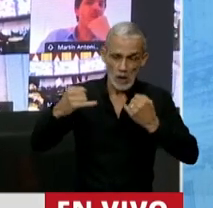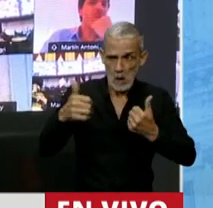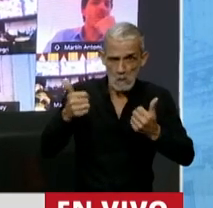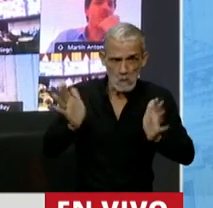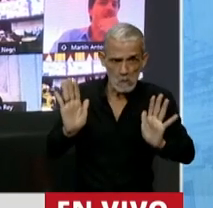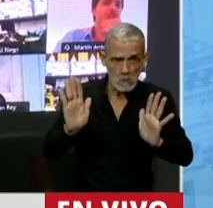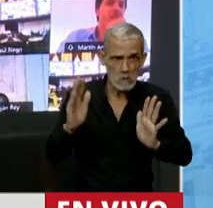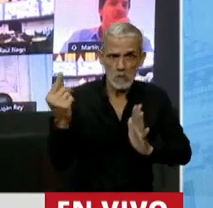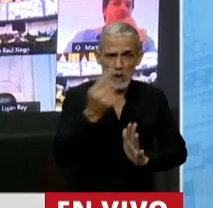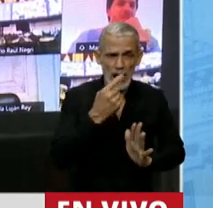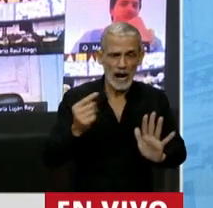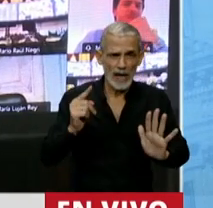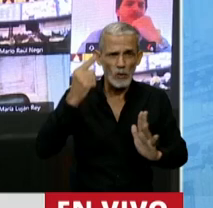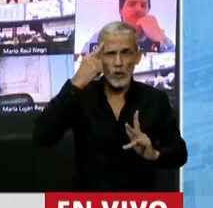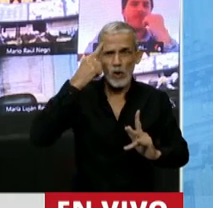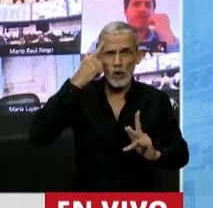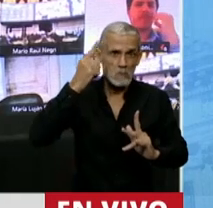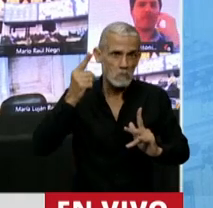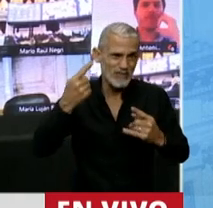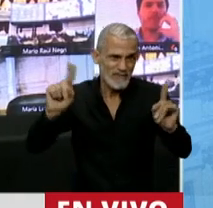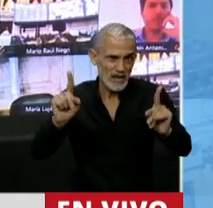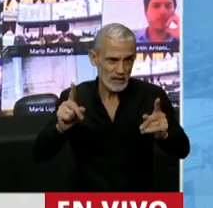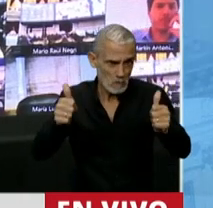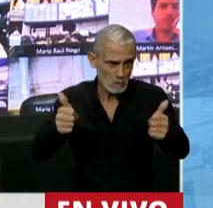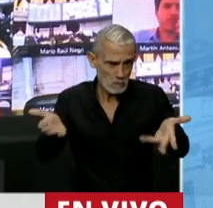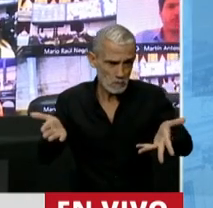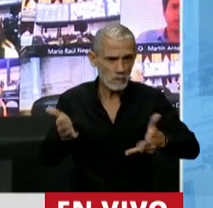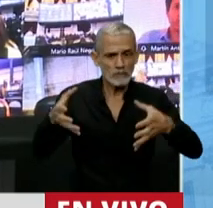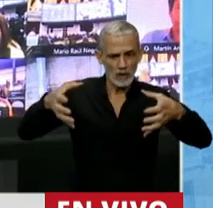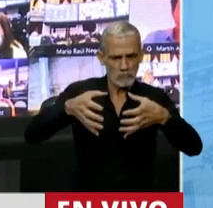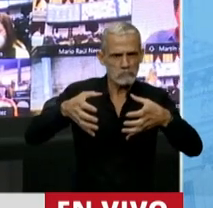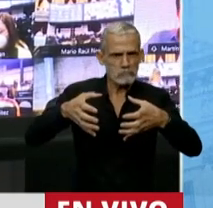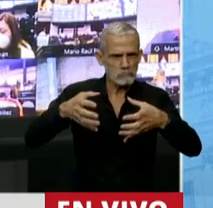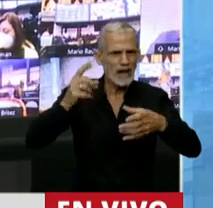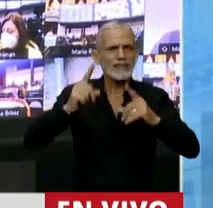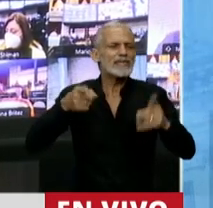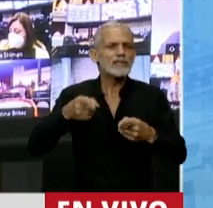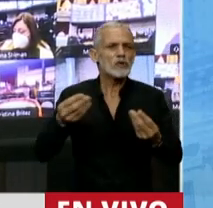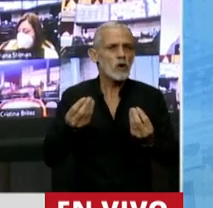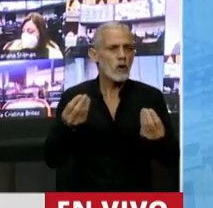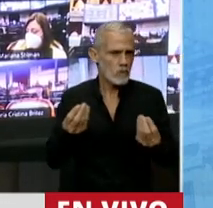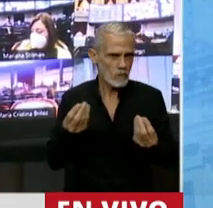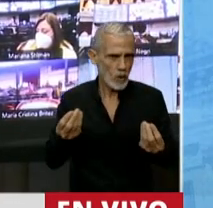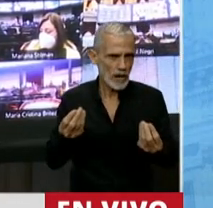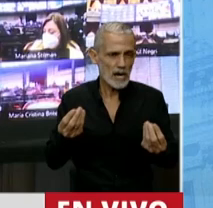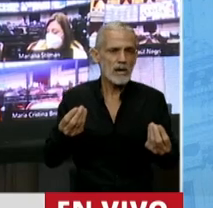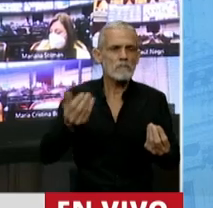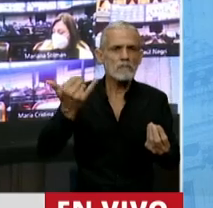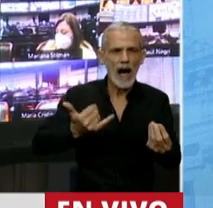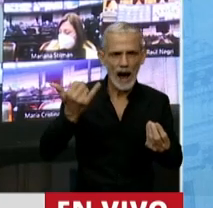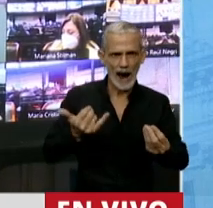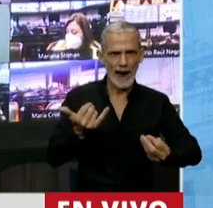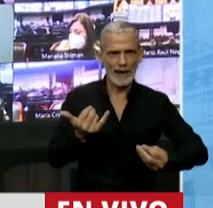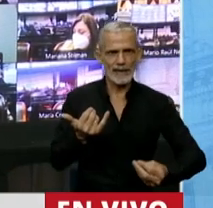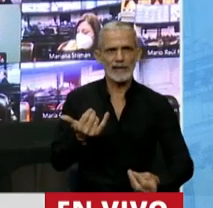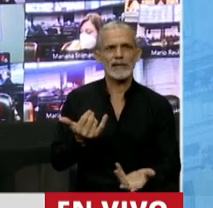han decidido algo distinto. Y lo decidimos de esa manera a pesar de que